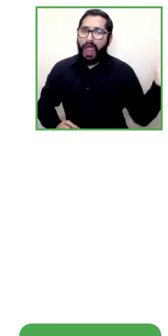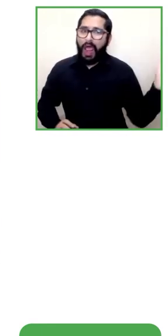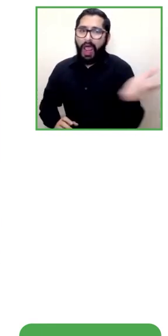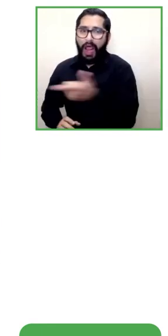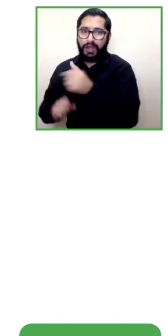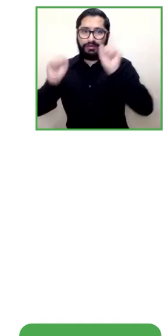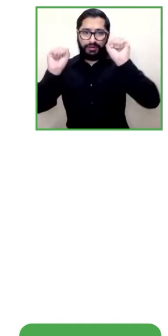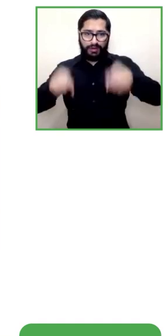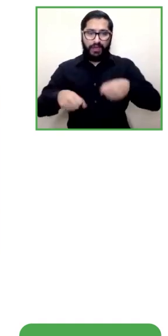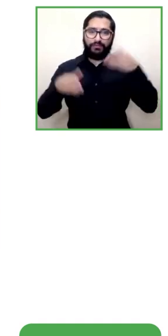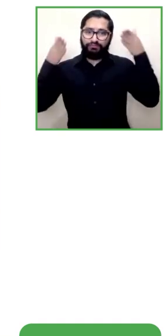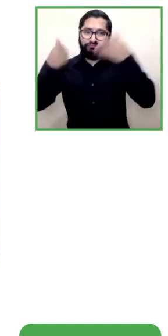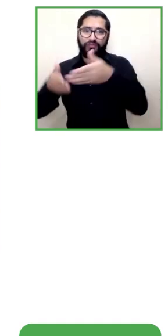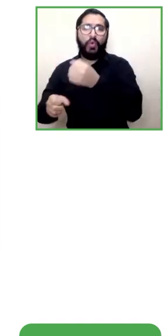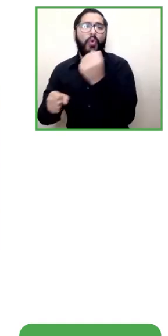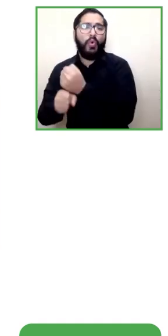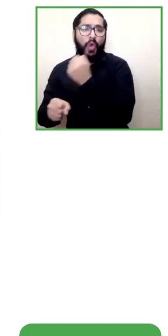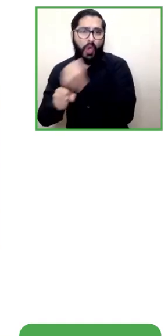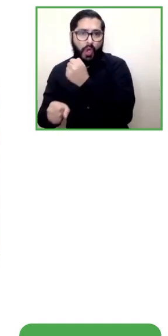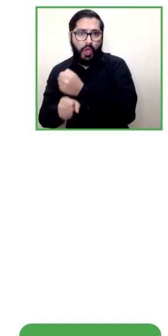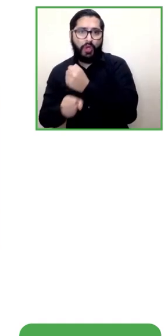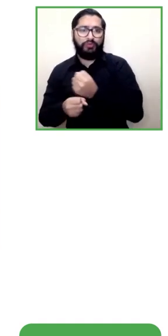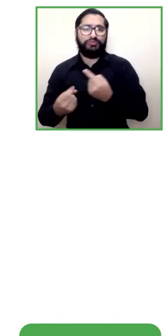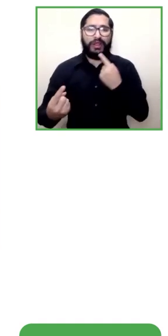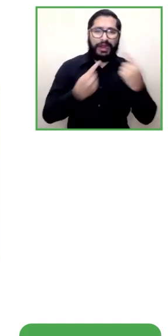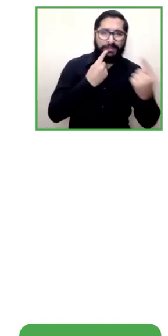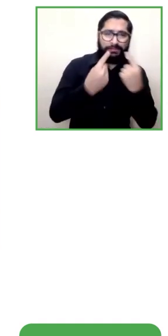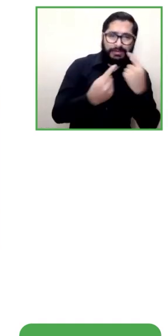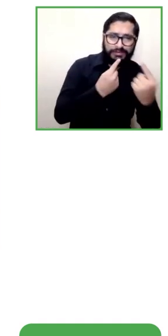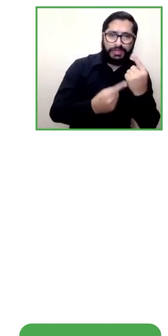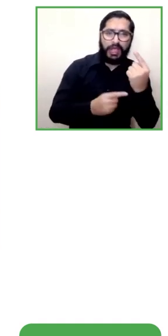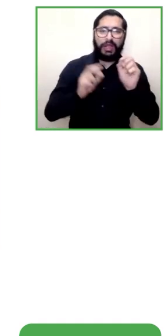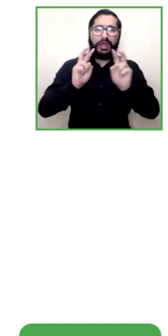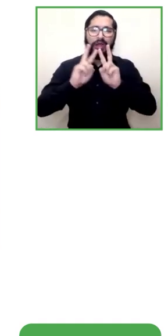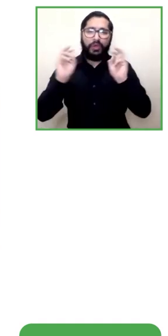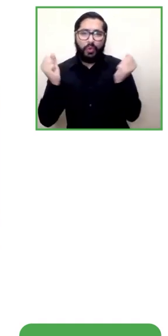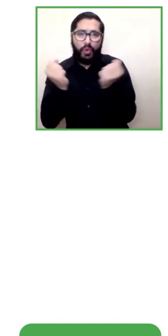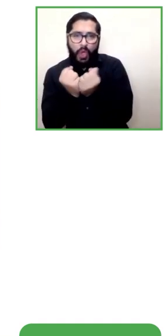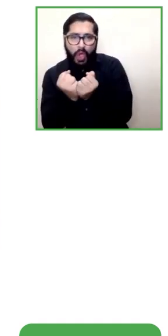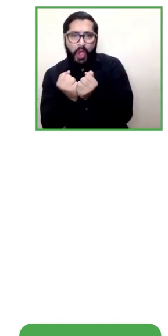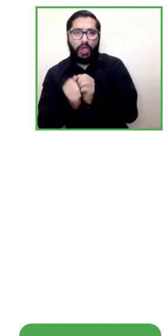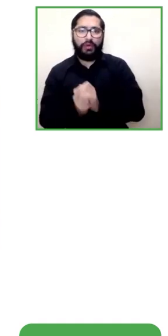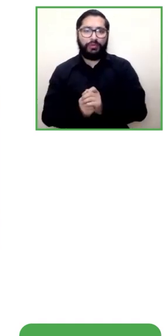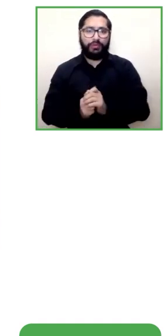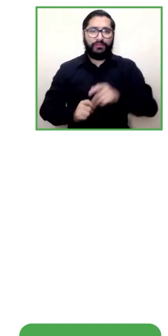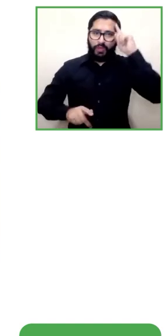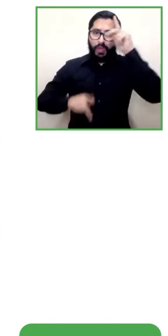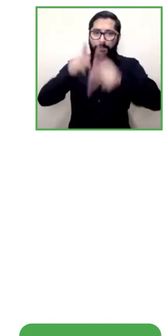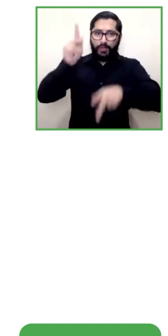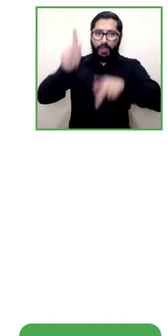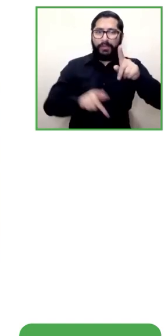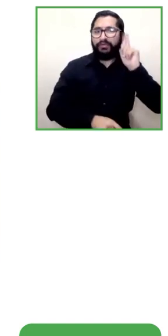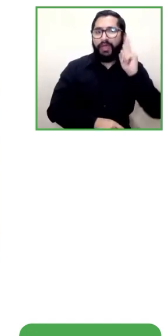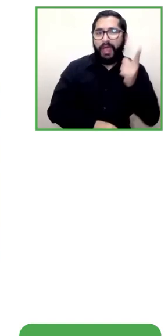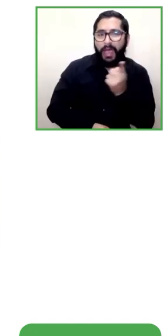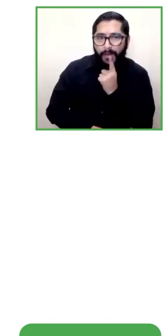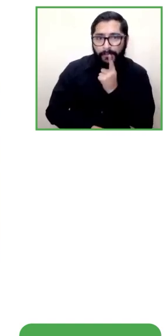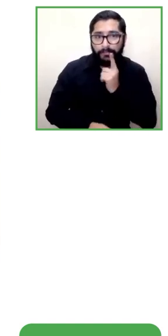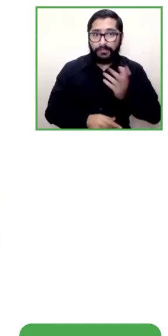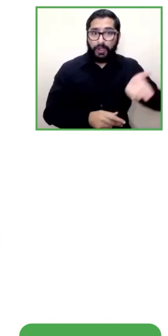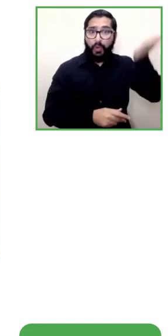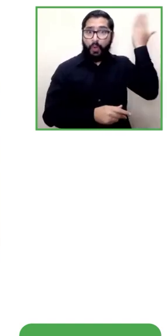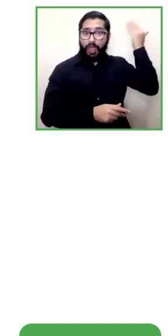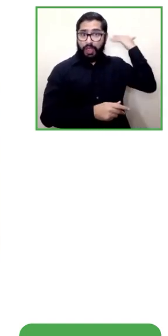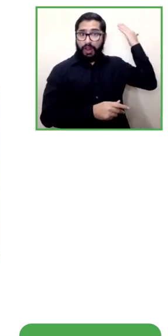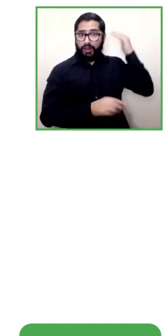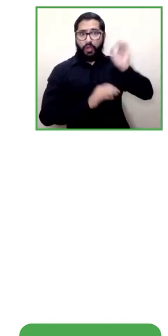entrevistas en reuniones y demás las personas sordas se veían con estas barreras pero ahora pueden hacer uso del servicio de